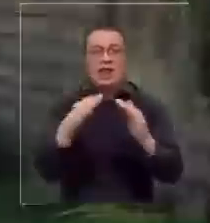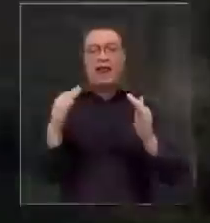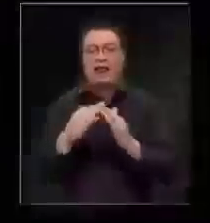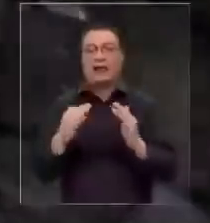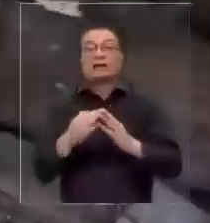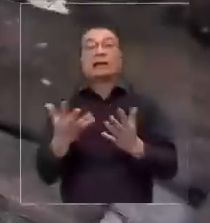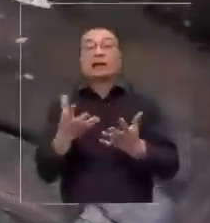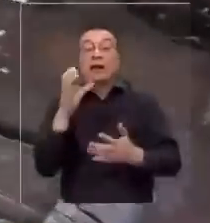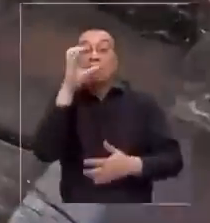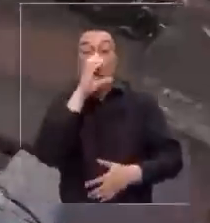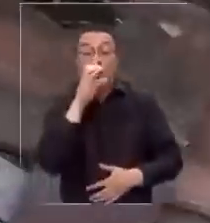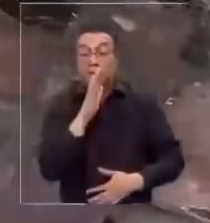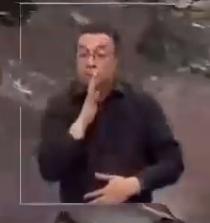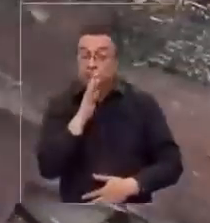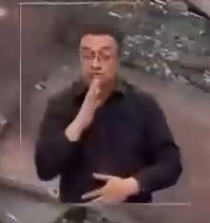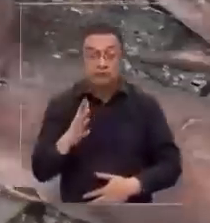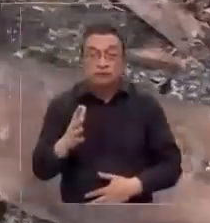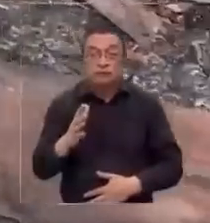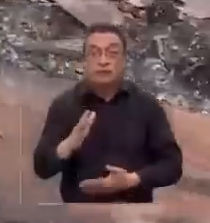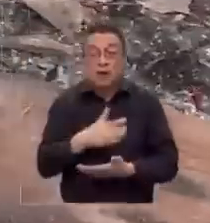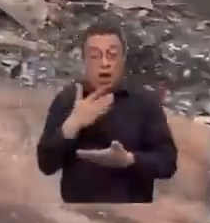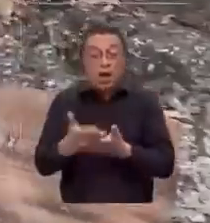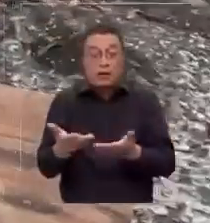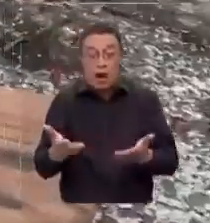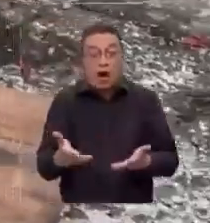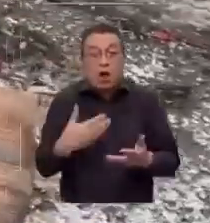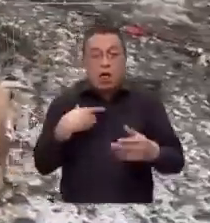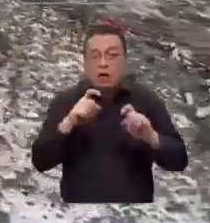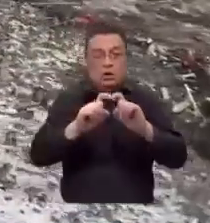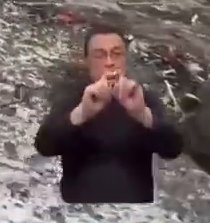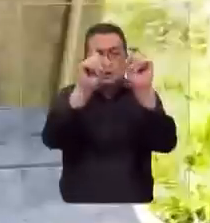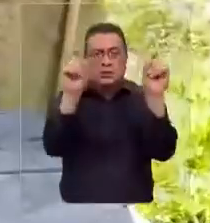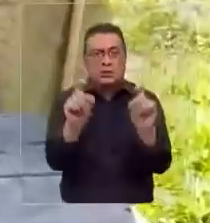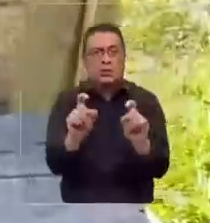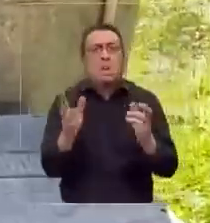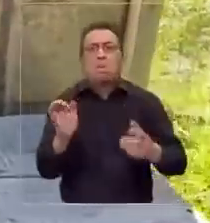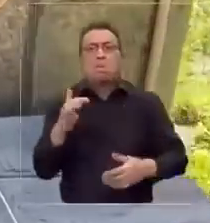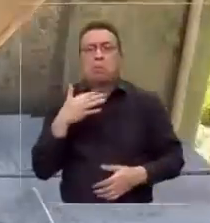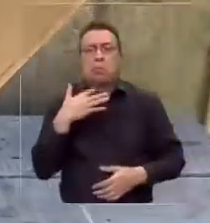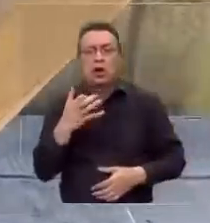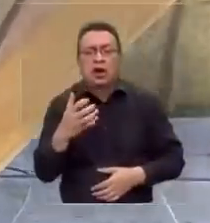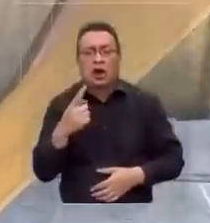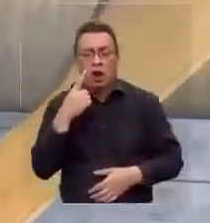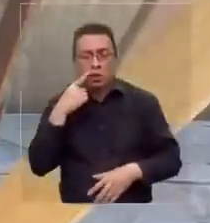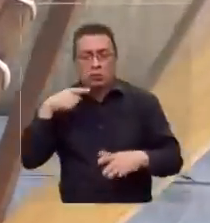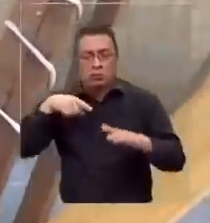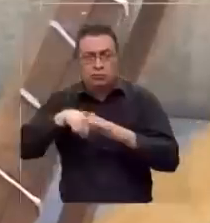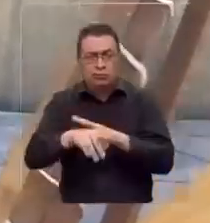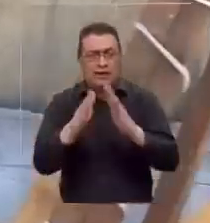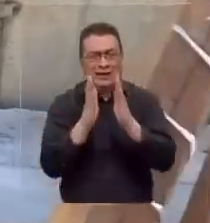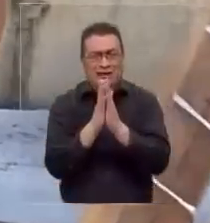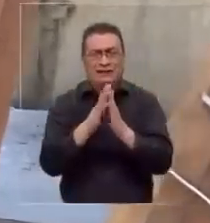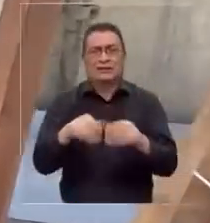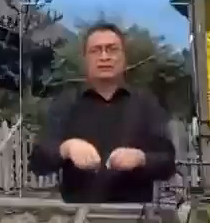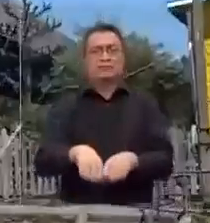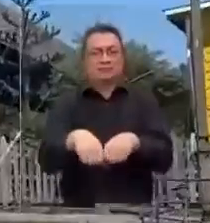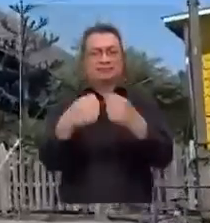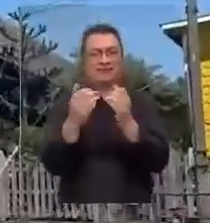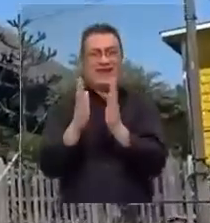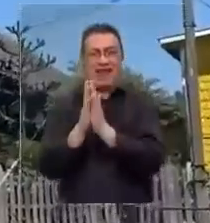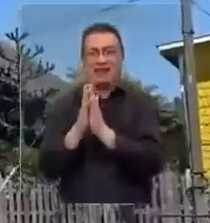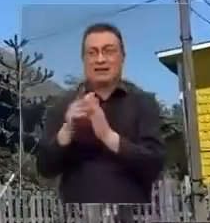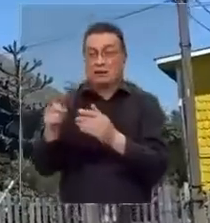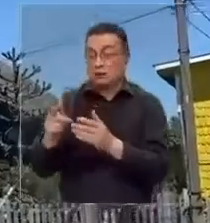quiénes. Y hasta ahora sigue siendo un misterio. Dos sujetos, los atacantes, una iglesia dañada, y no